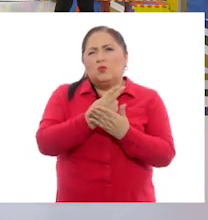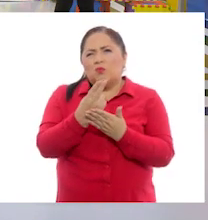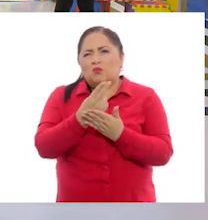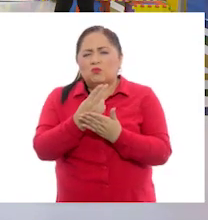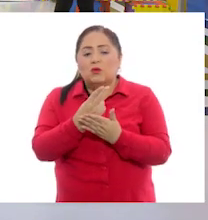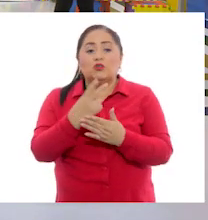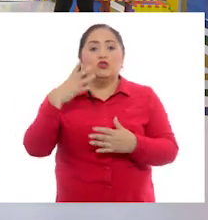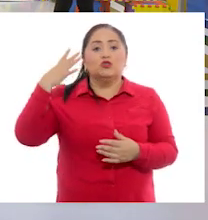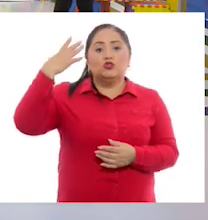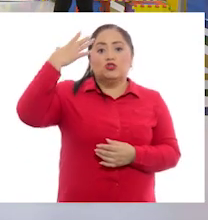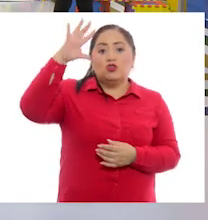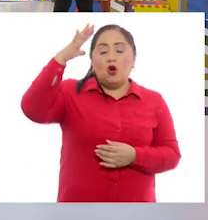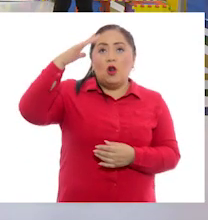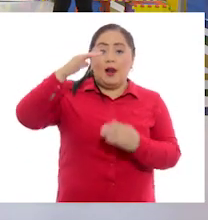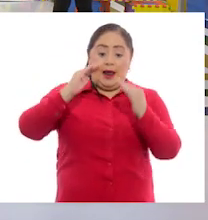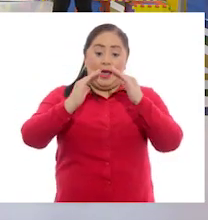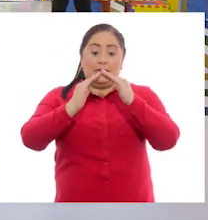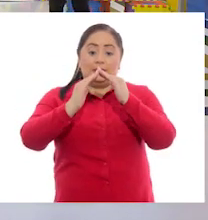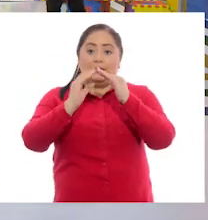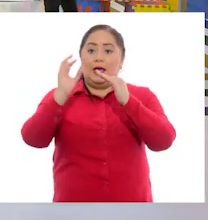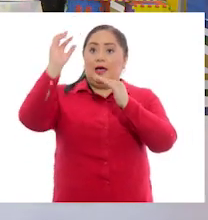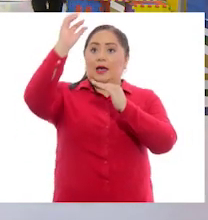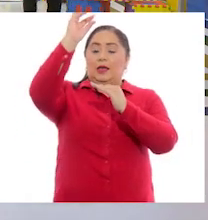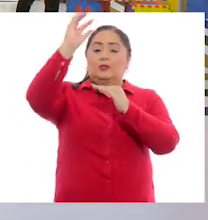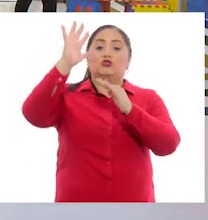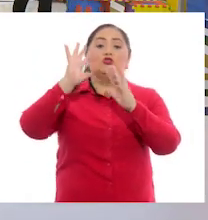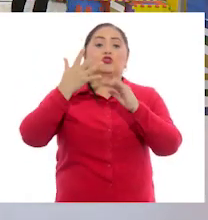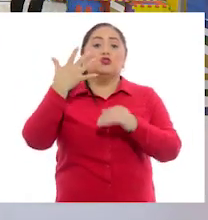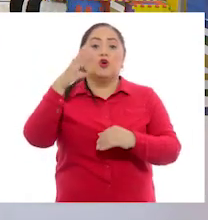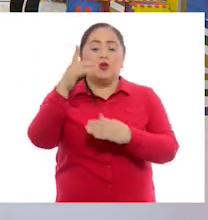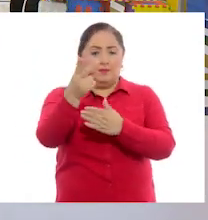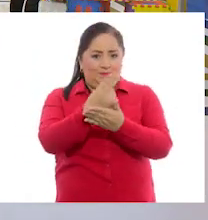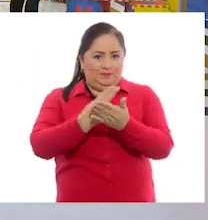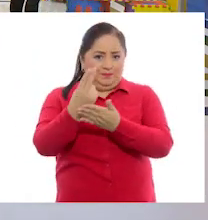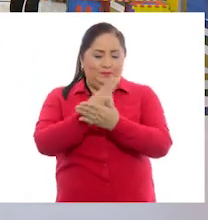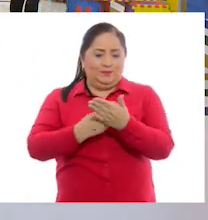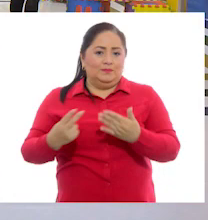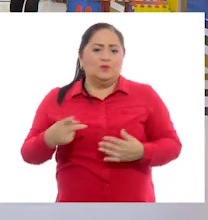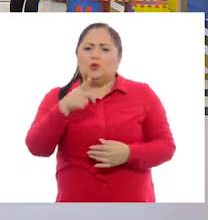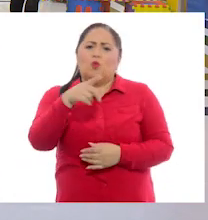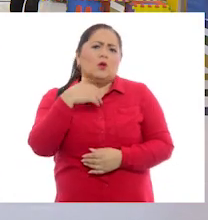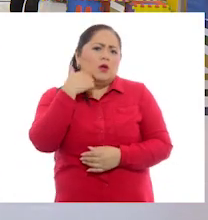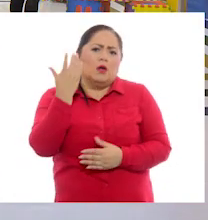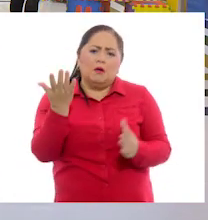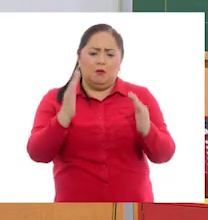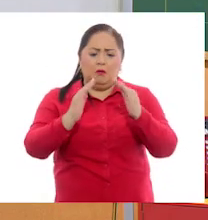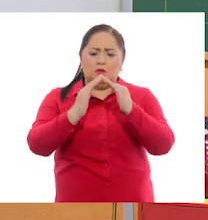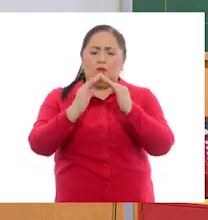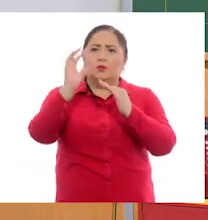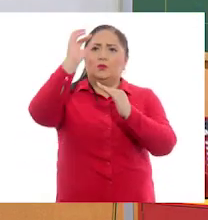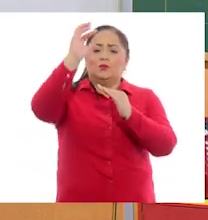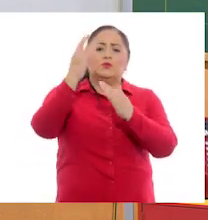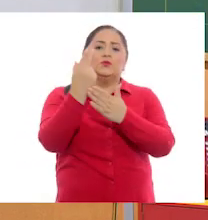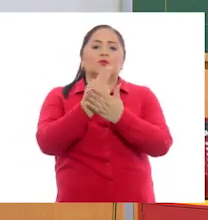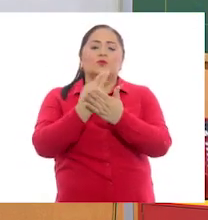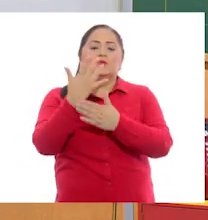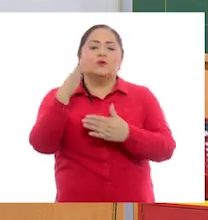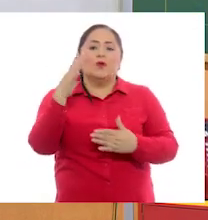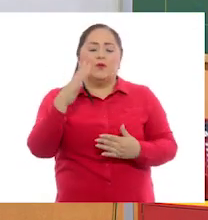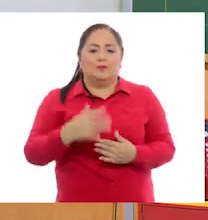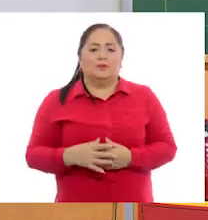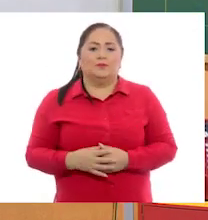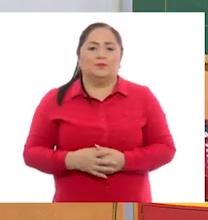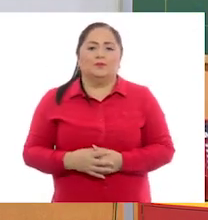un sol arriba de la casa. Dibujen un sol como ustedes quieran. Dibujen